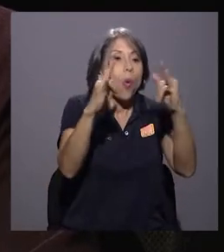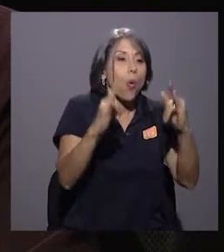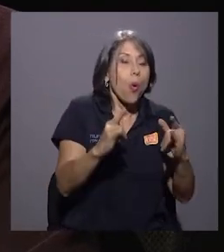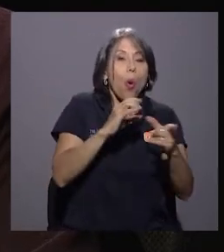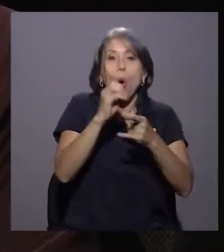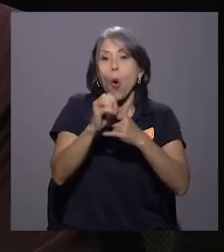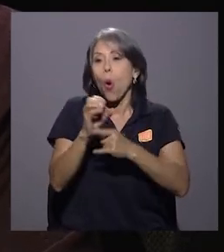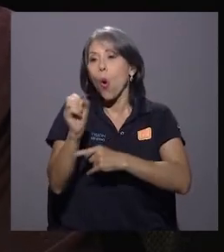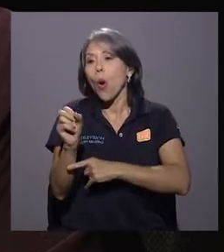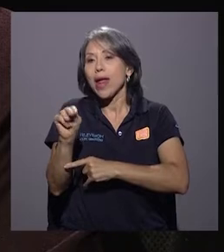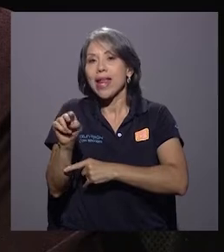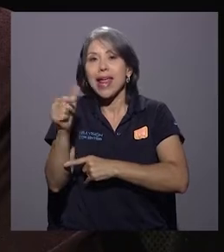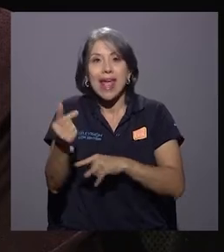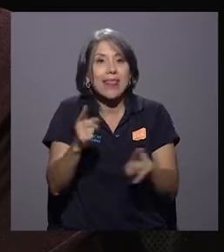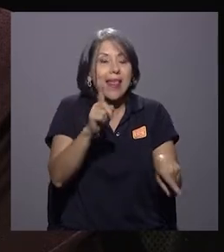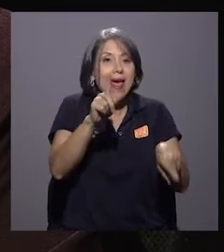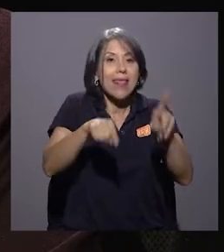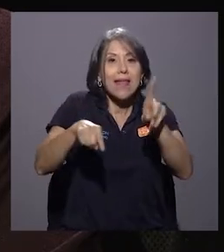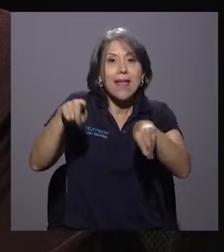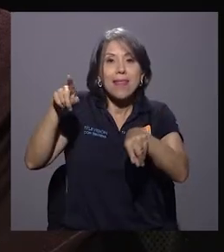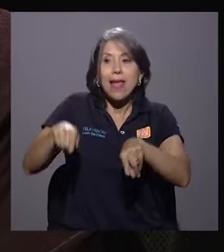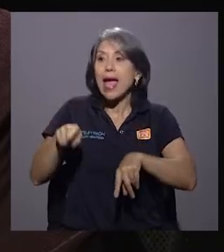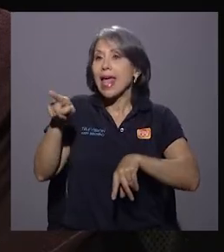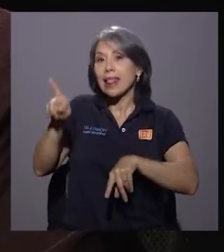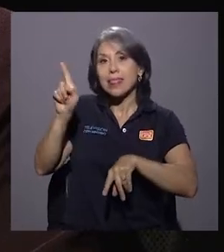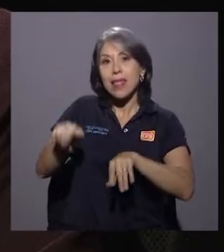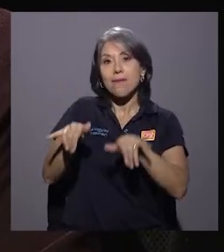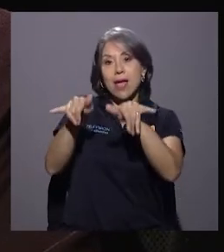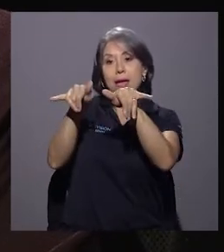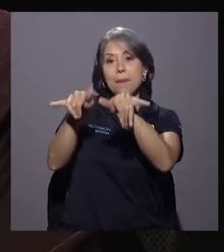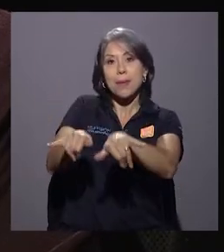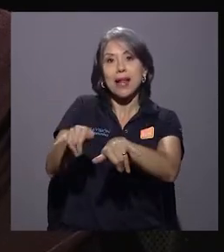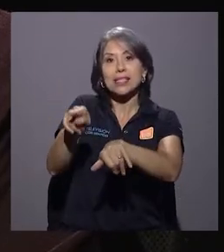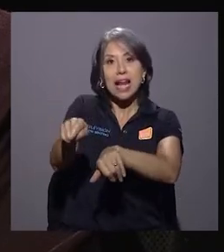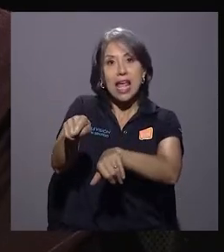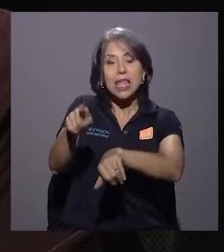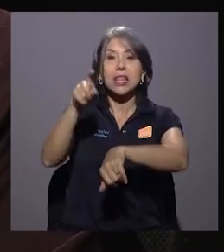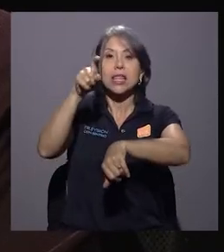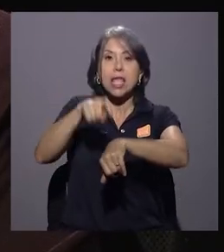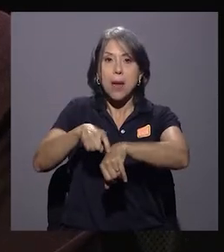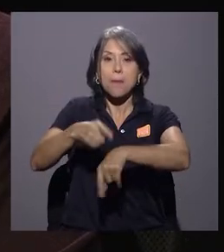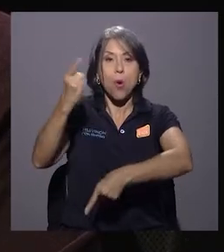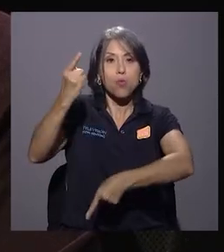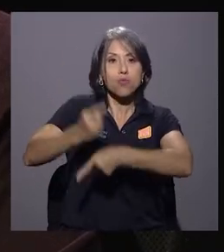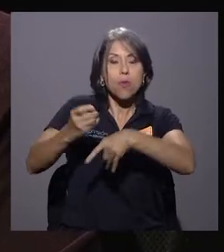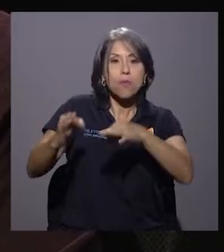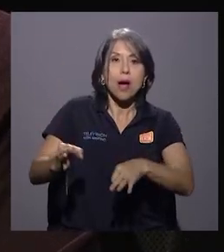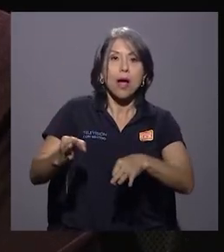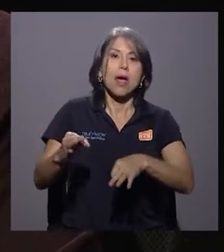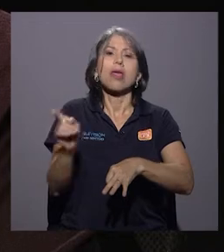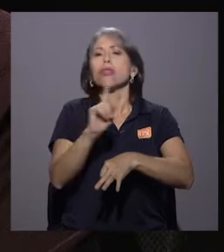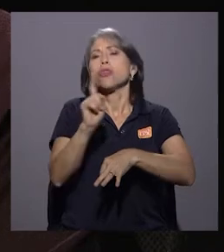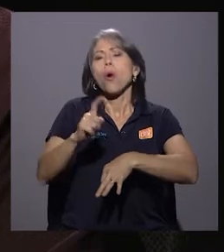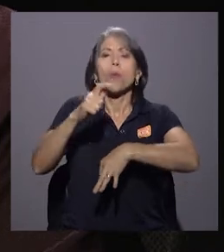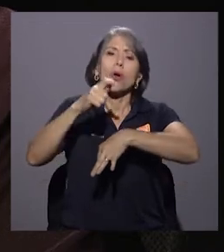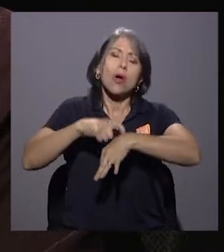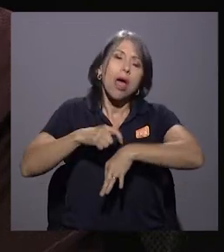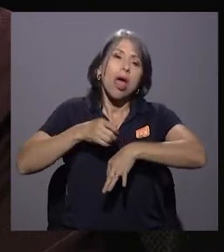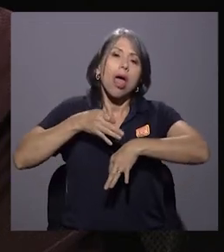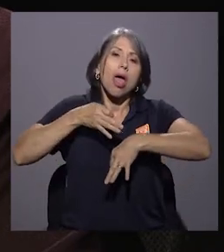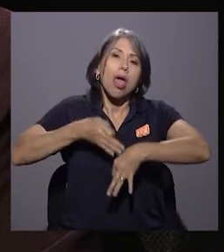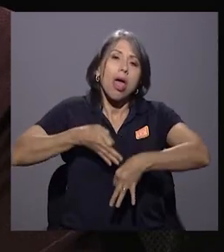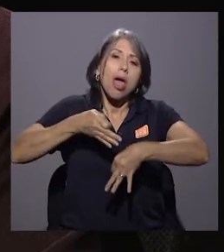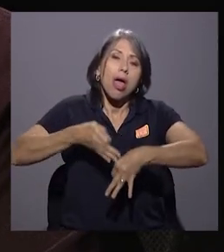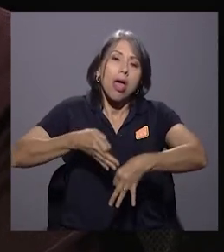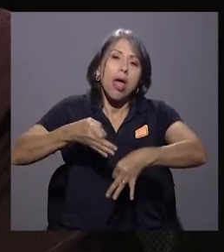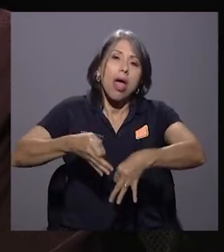residencial, sea el tiempo justo y oportuno, ¿verdad? Que no sean esos procesos dilatorios y que